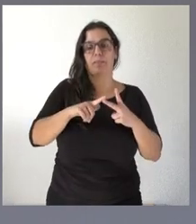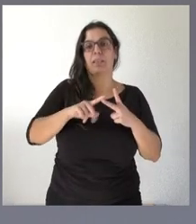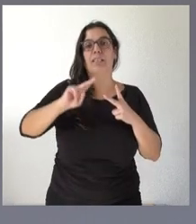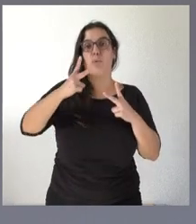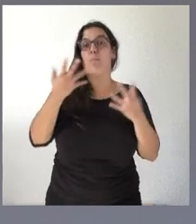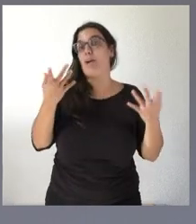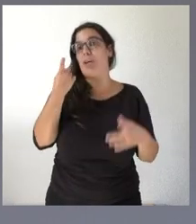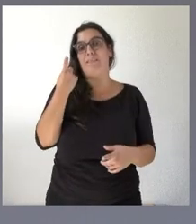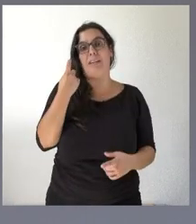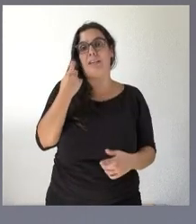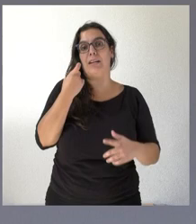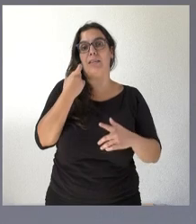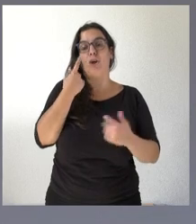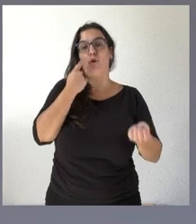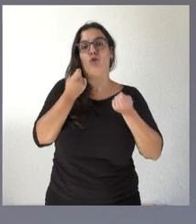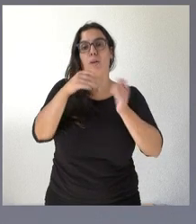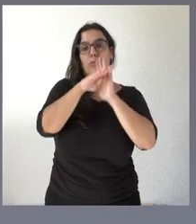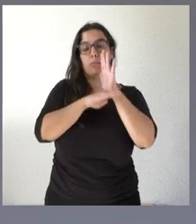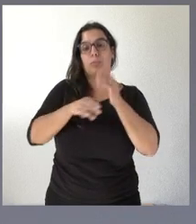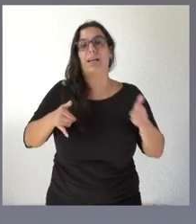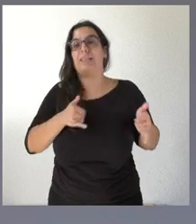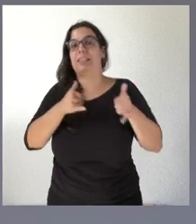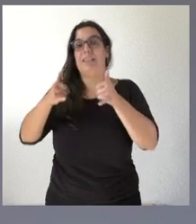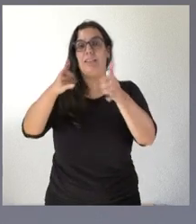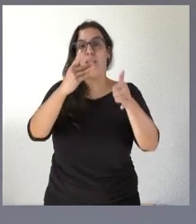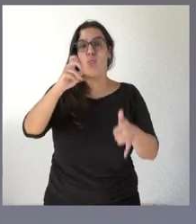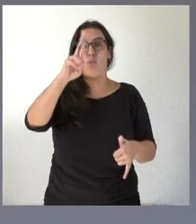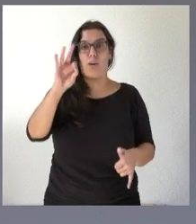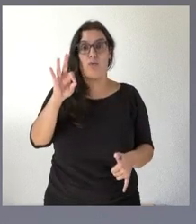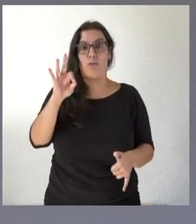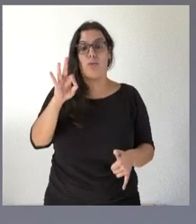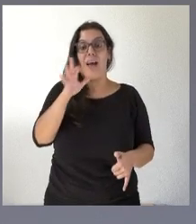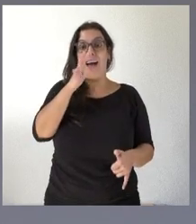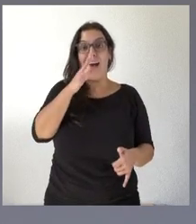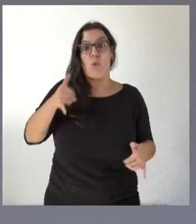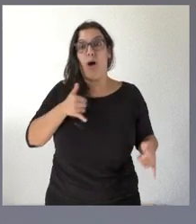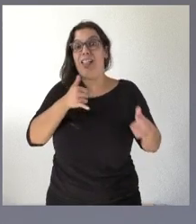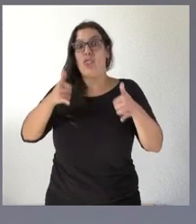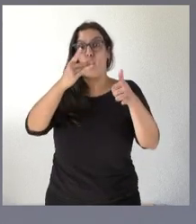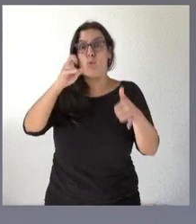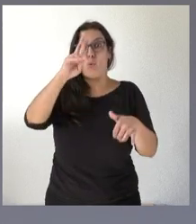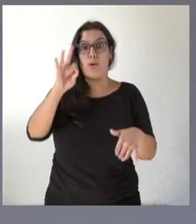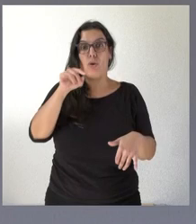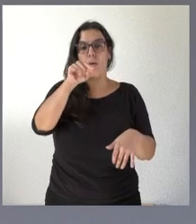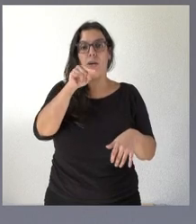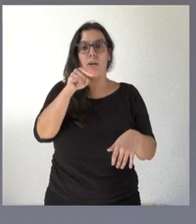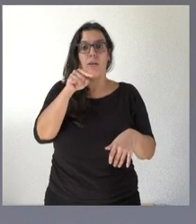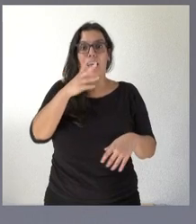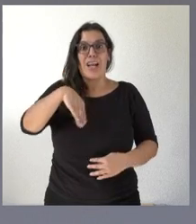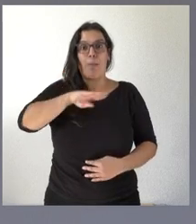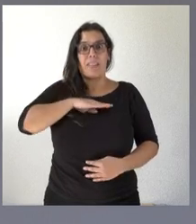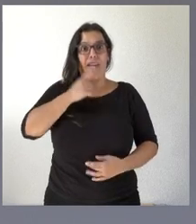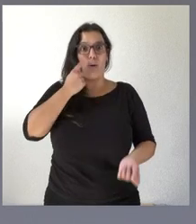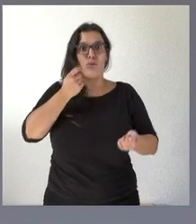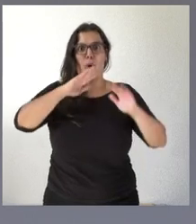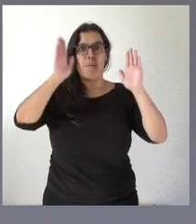necesitamos una mayor regulación de la cuenca hidrográfica del Duero la cuenca hidrográfica del Duero es la cuenca que menos capacidad de regulación